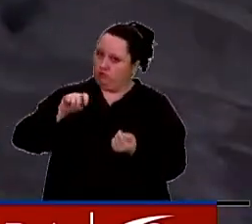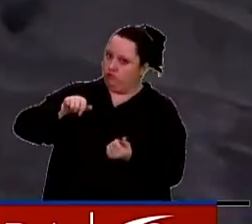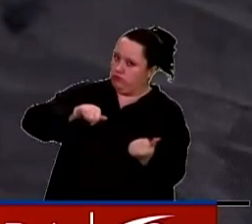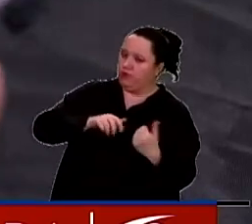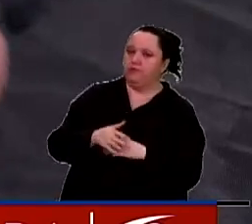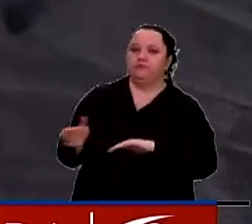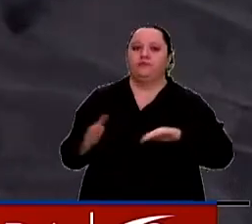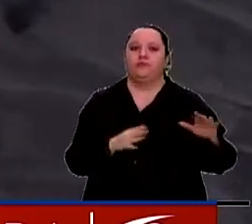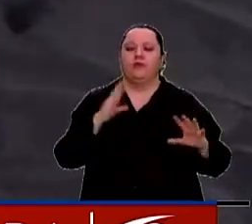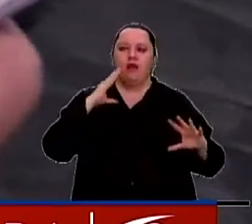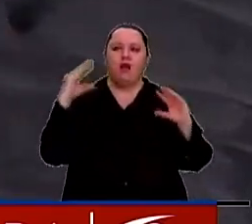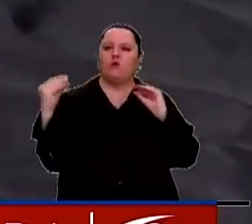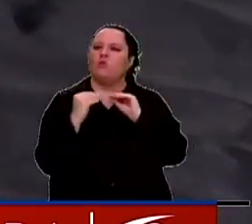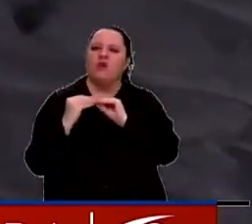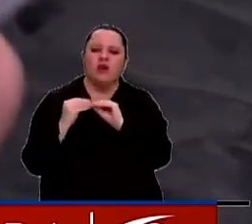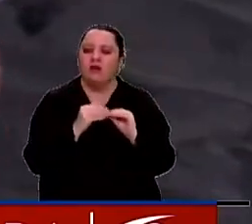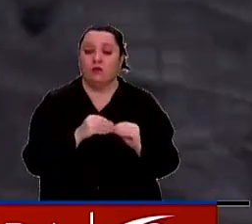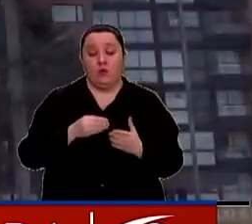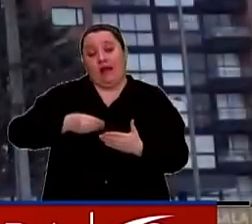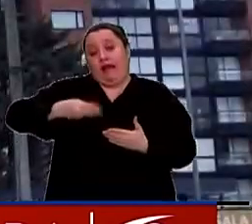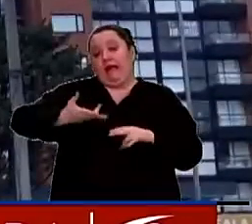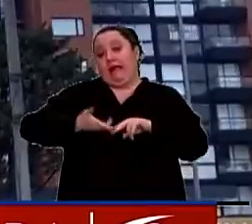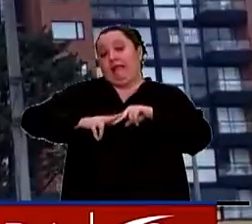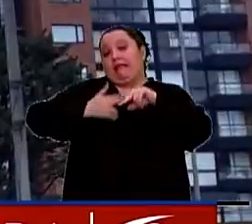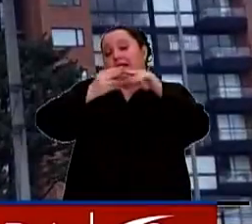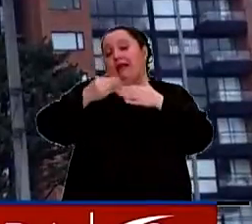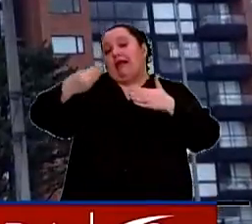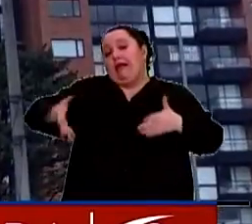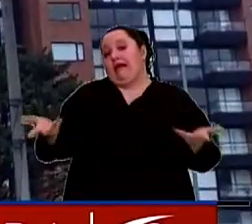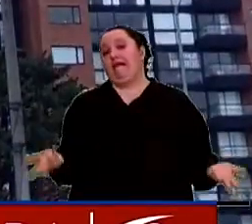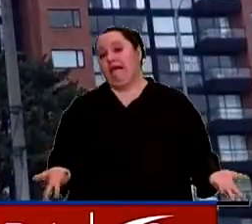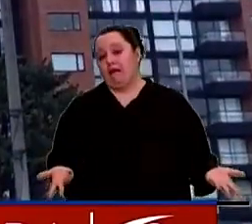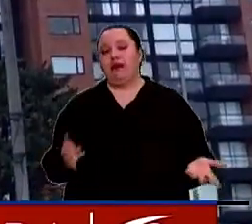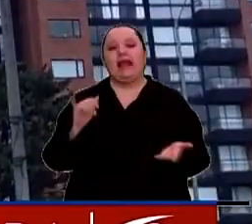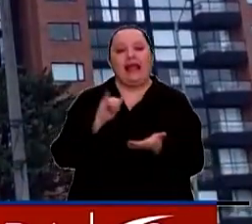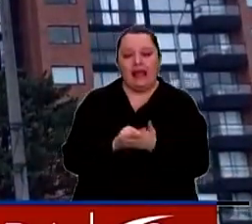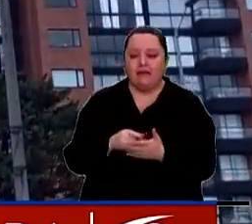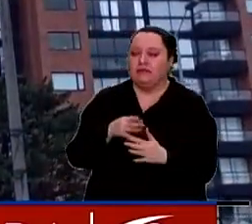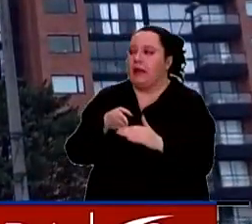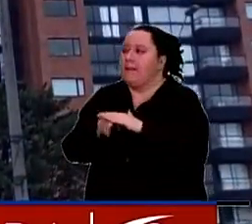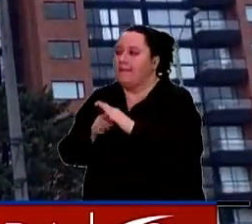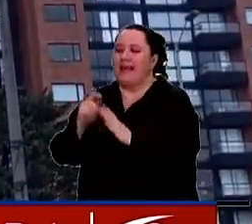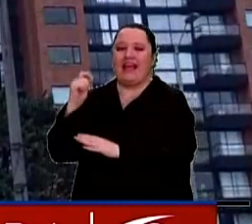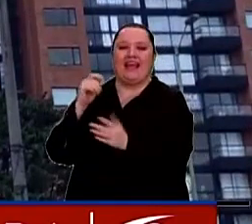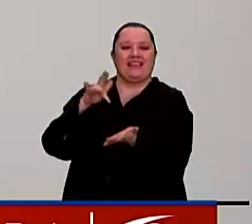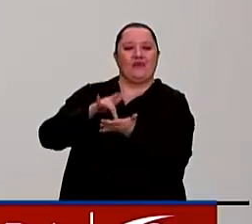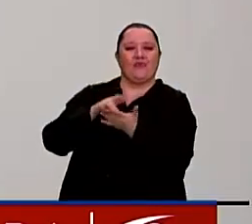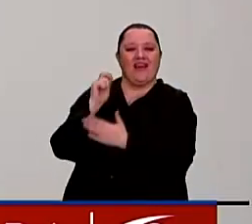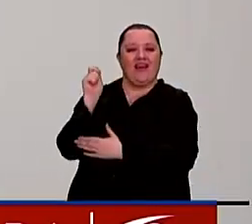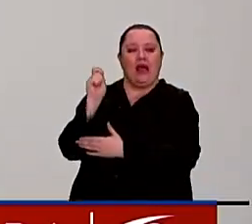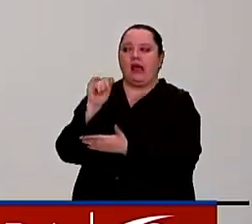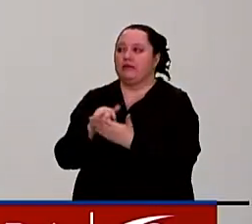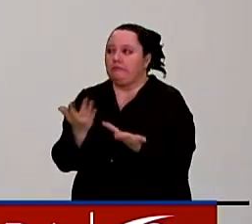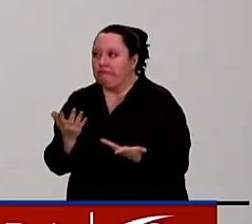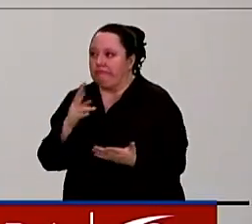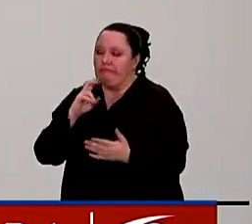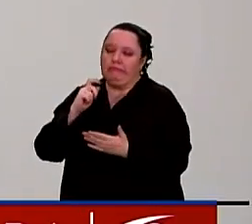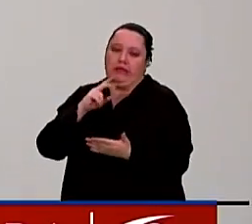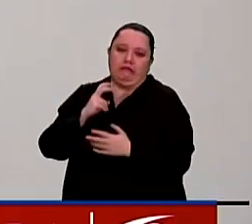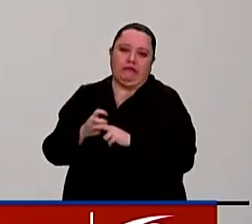factores de la contracción están las altas tasas de interés. Esto encarece el acceso a los créditos, dificulta